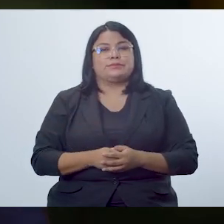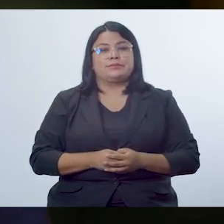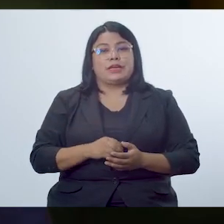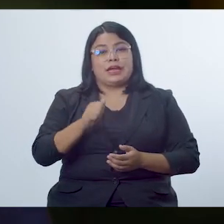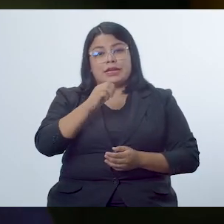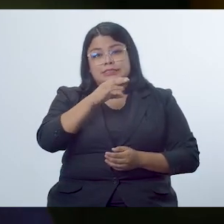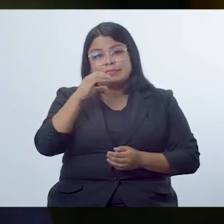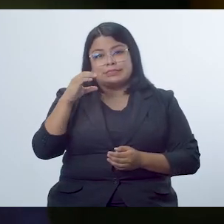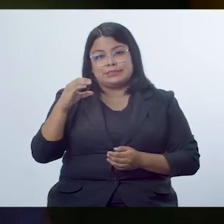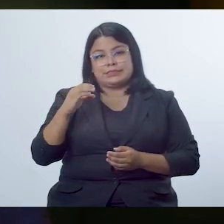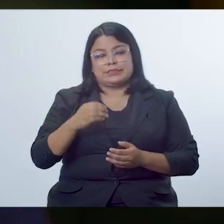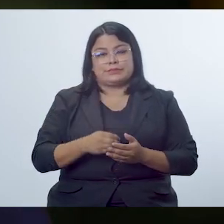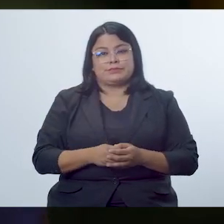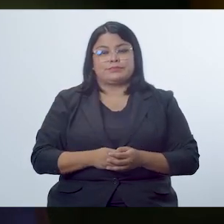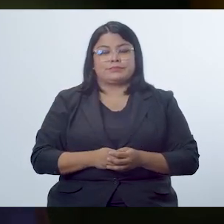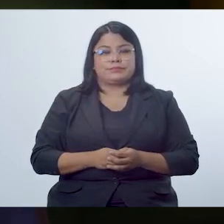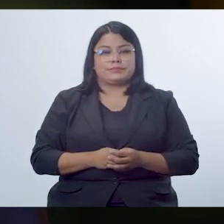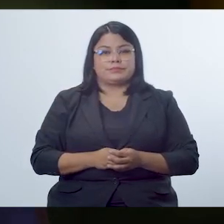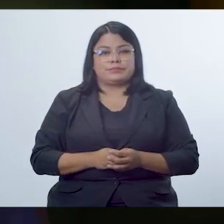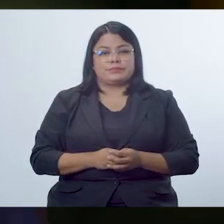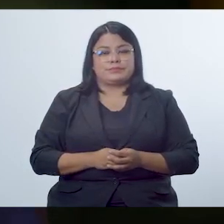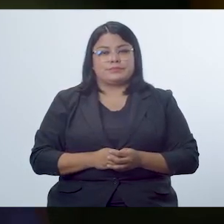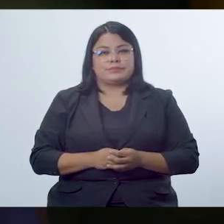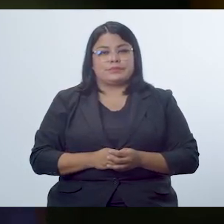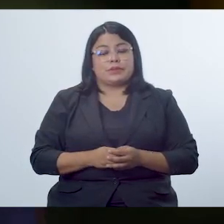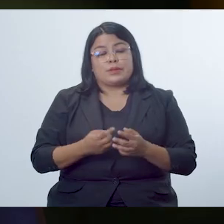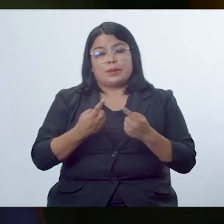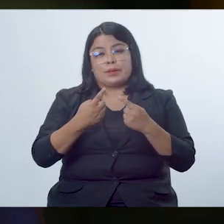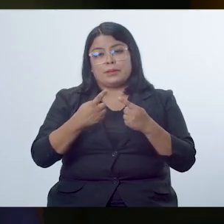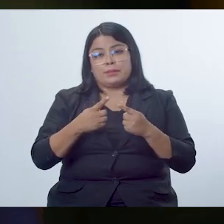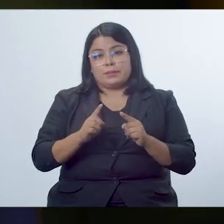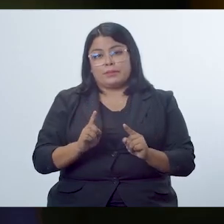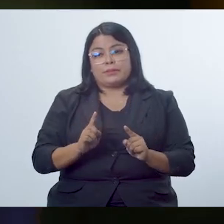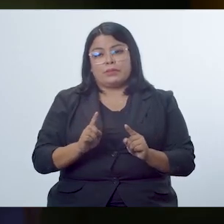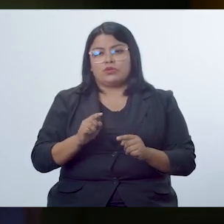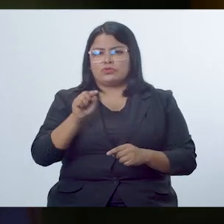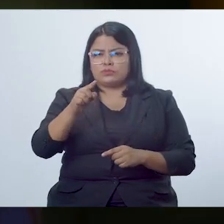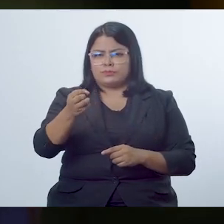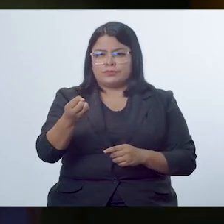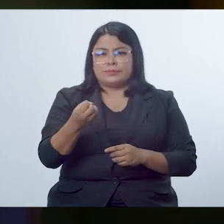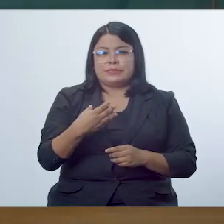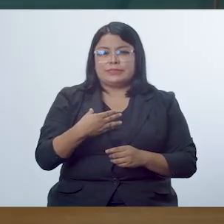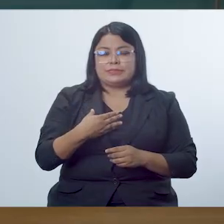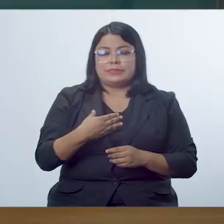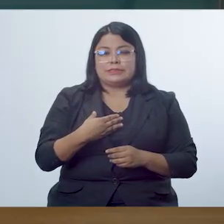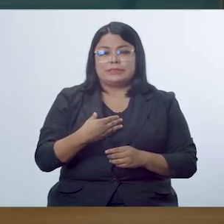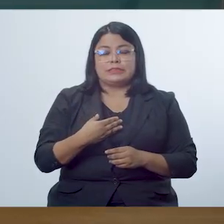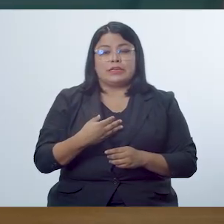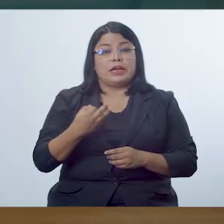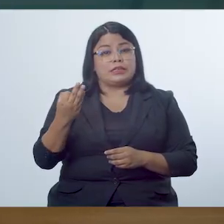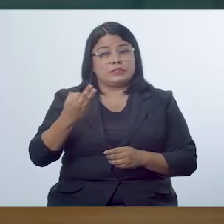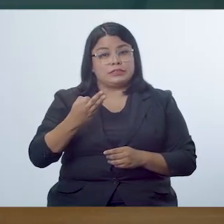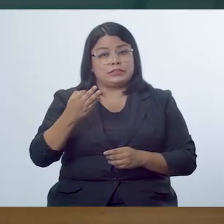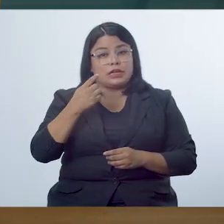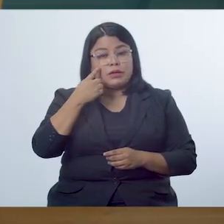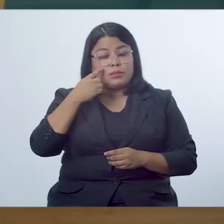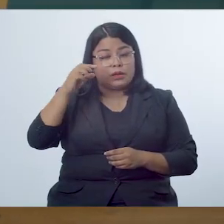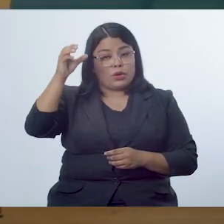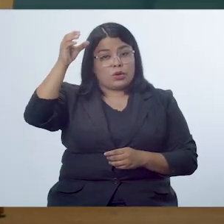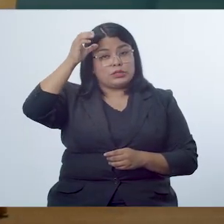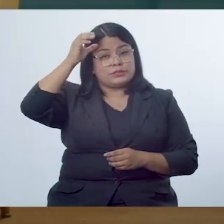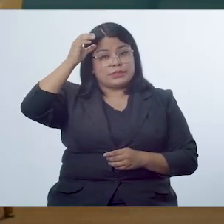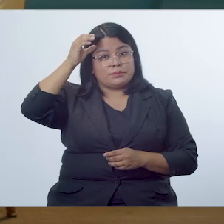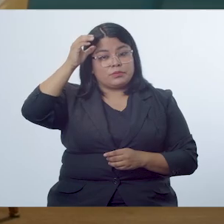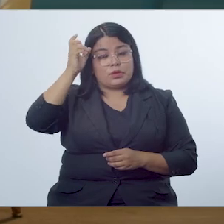o Anticipación, Construcción y Consolidación. Sin embargo, como tú lo dices, debemos buscar una definición,